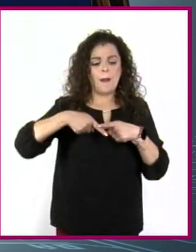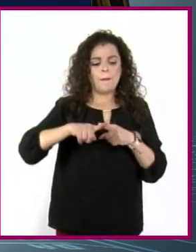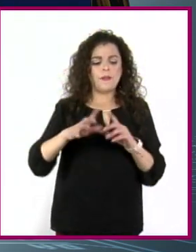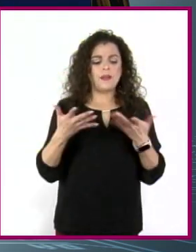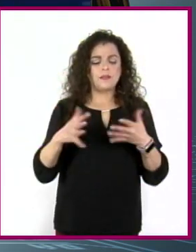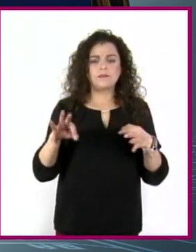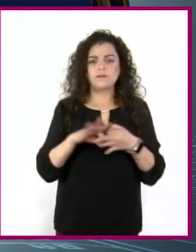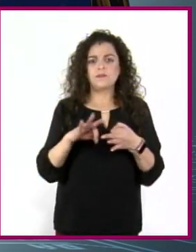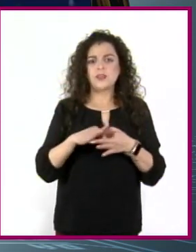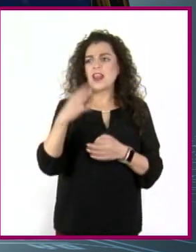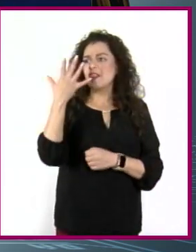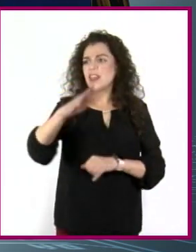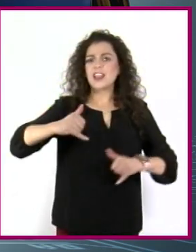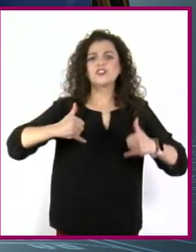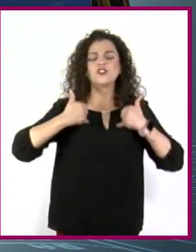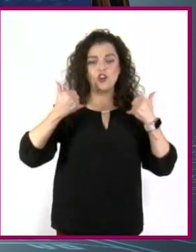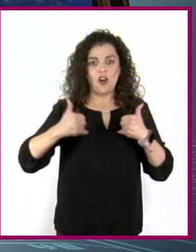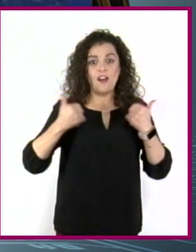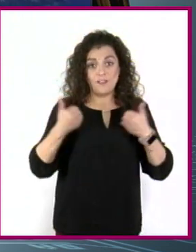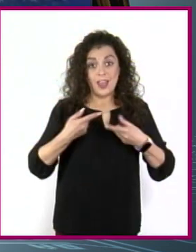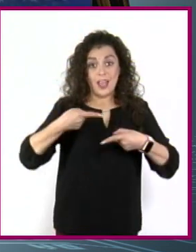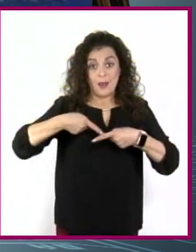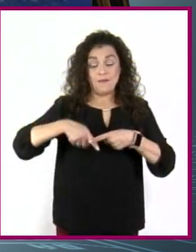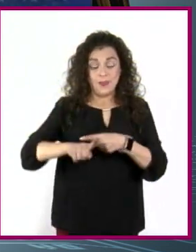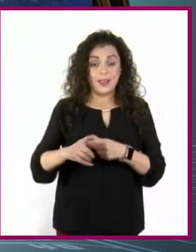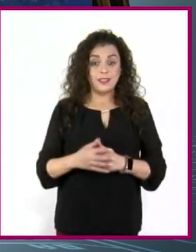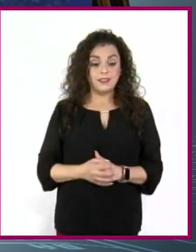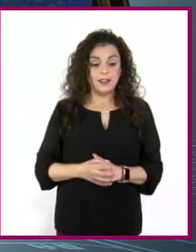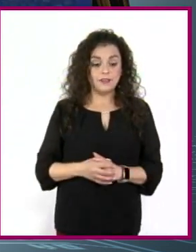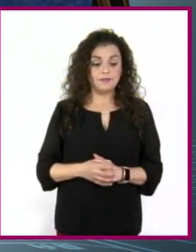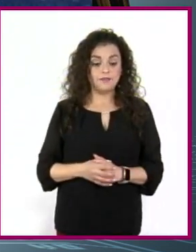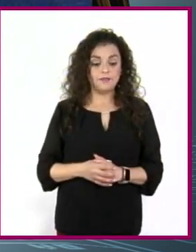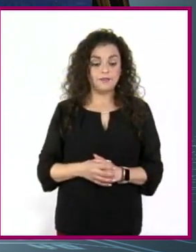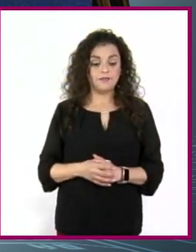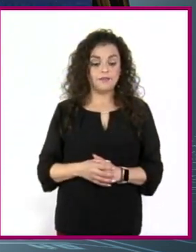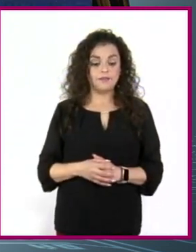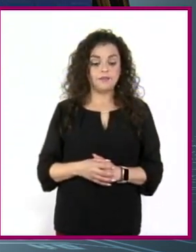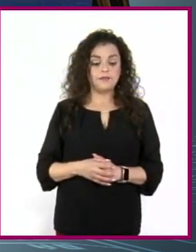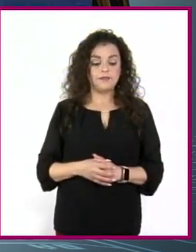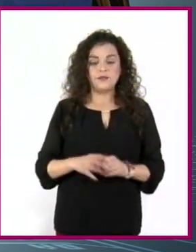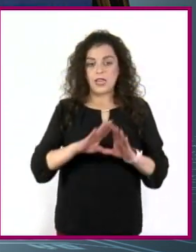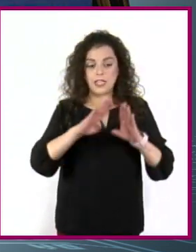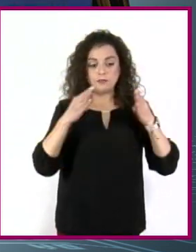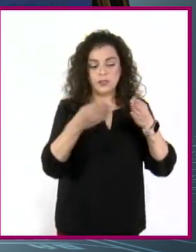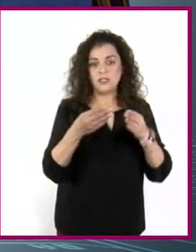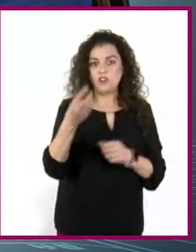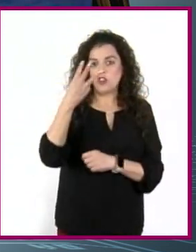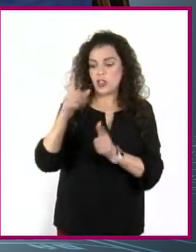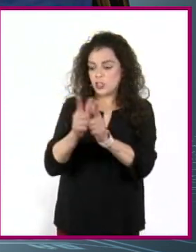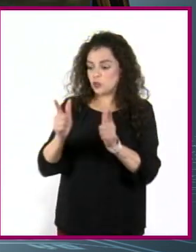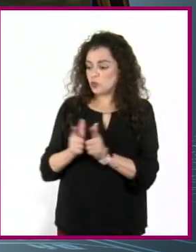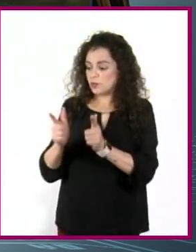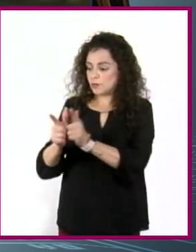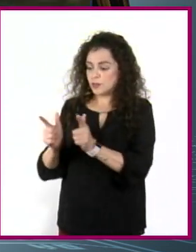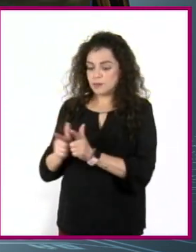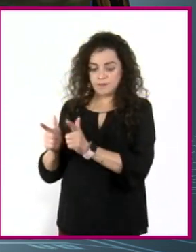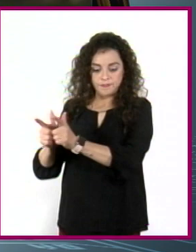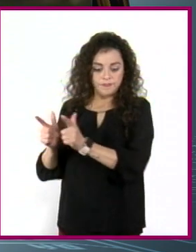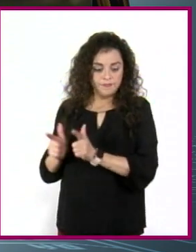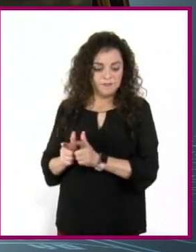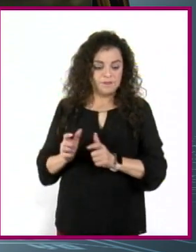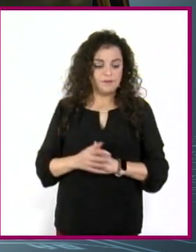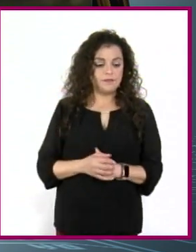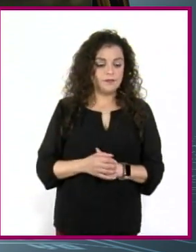como con 10 chavos y éramos en ese momento tres pandillas muy específicas. Empezó en ese entonces éramos